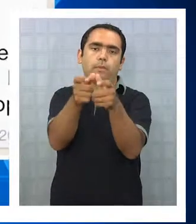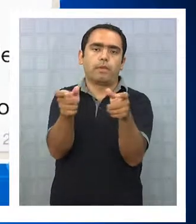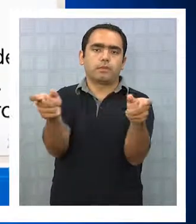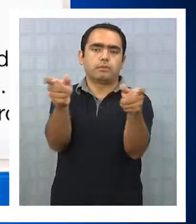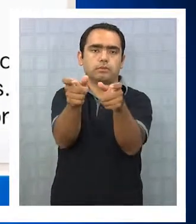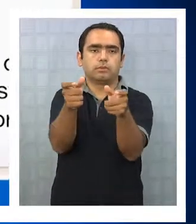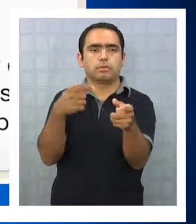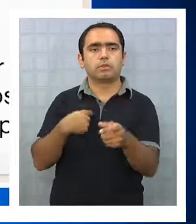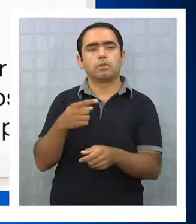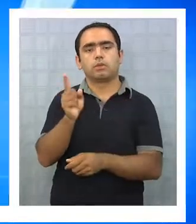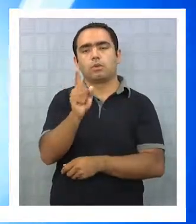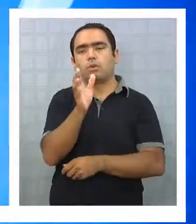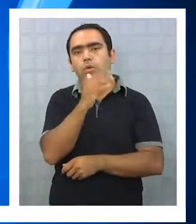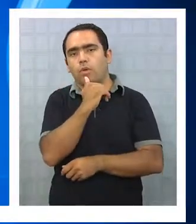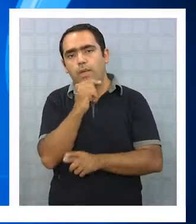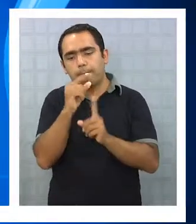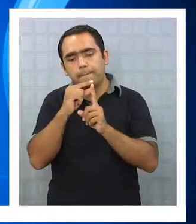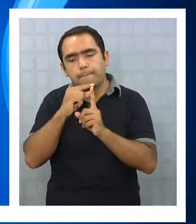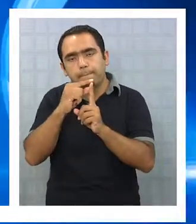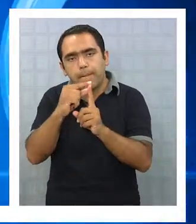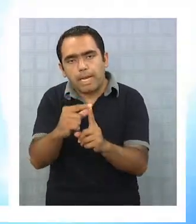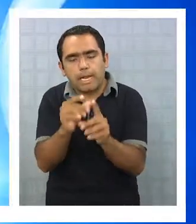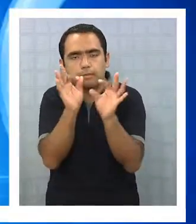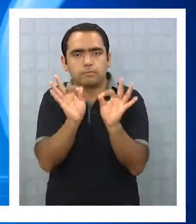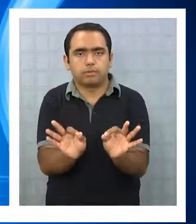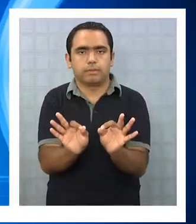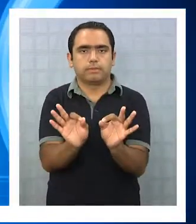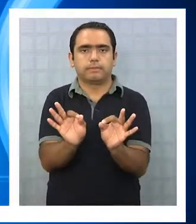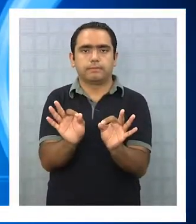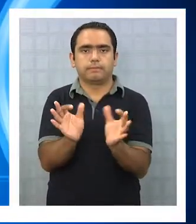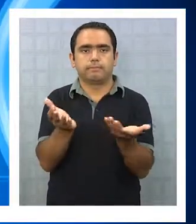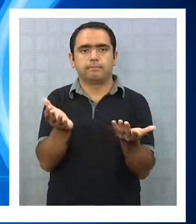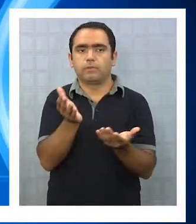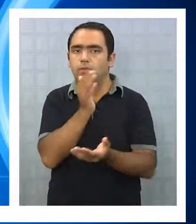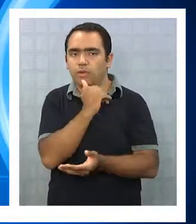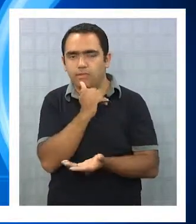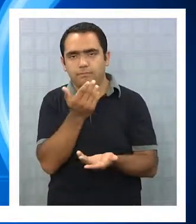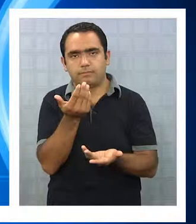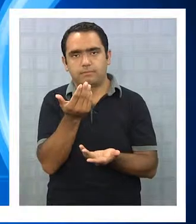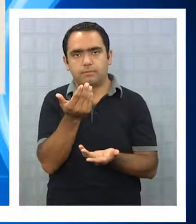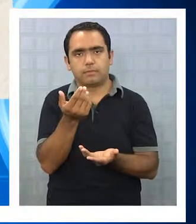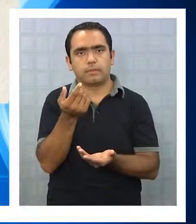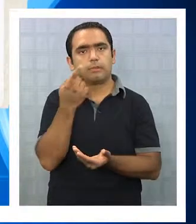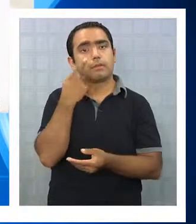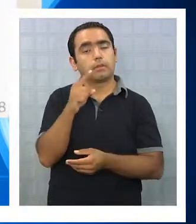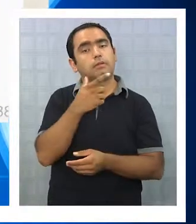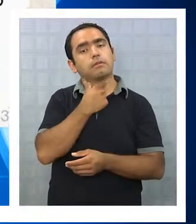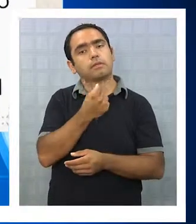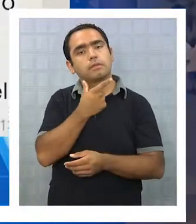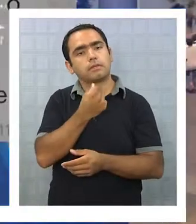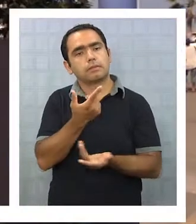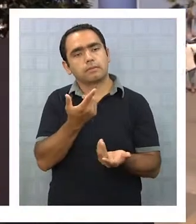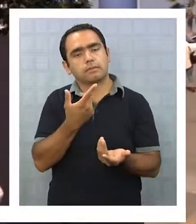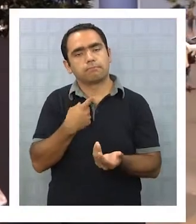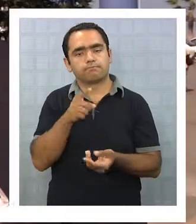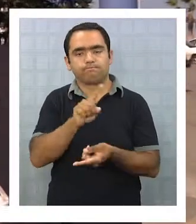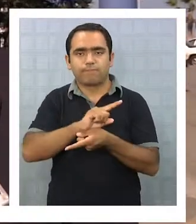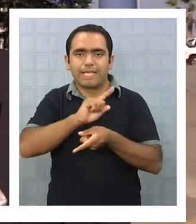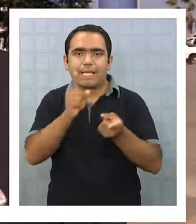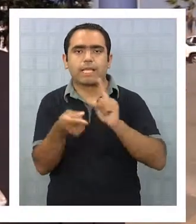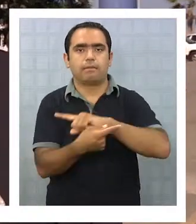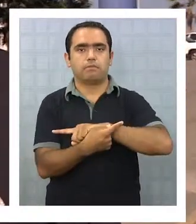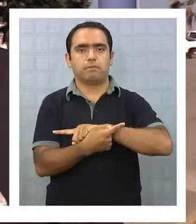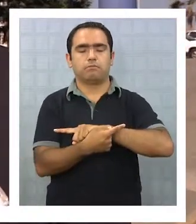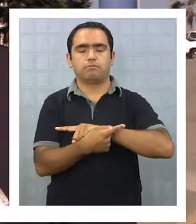no utilicé las palabras más adecuadas en los dichos que he escrito. Pero yo quiero dar una vuelta a esto,